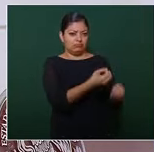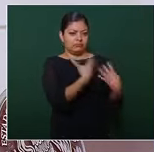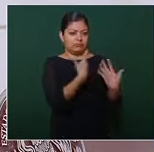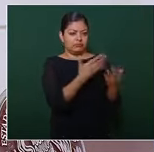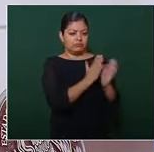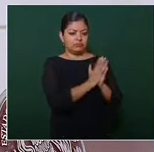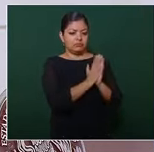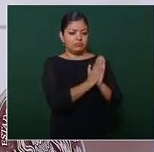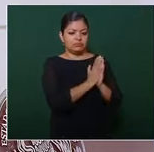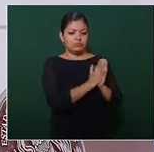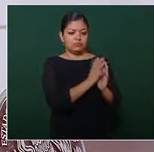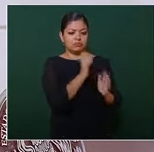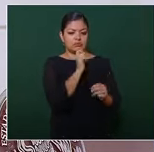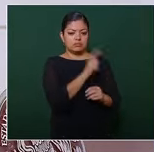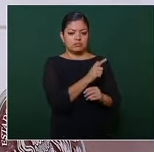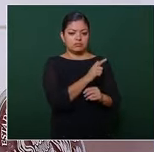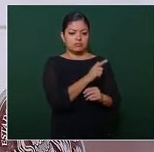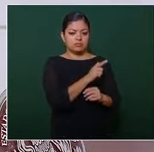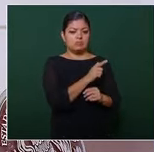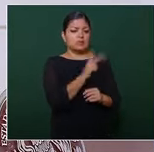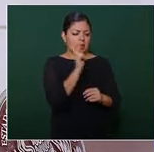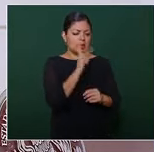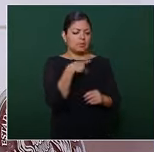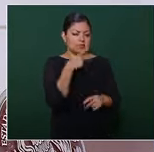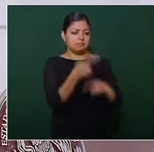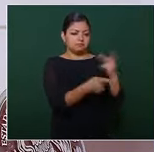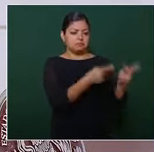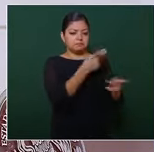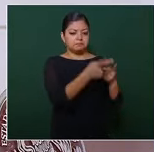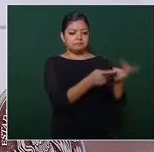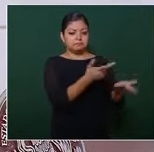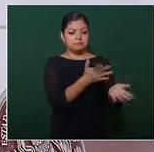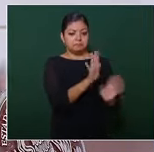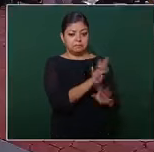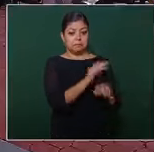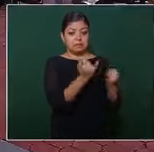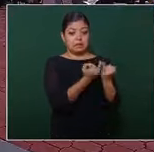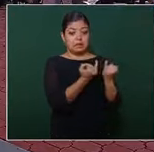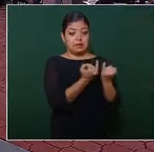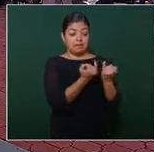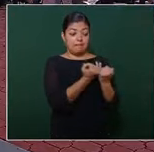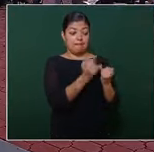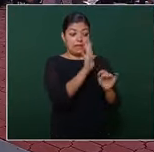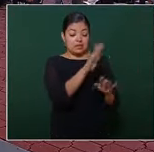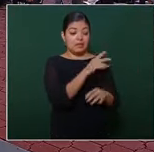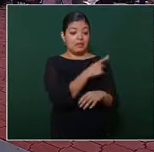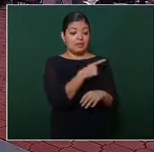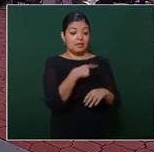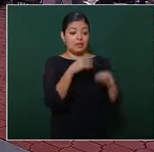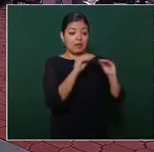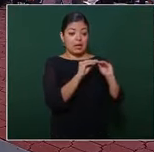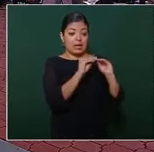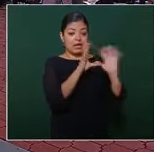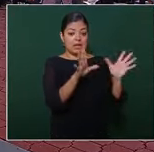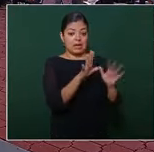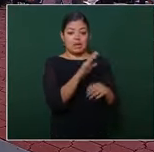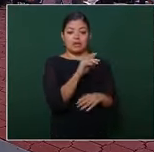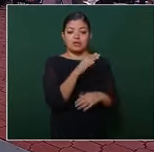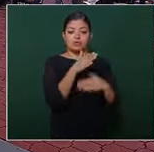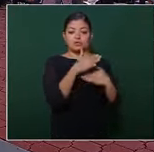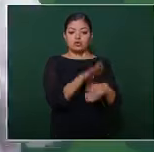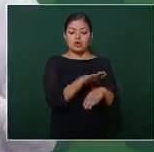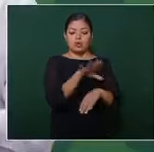que le mandó lo consultamos también hay que aclarar algo en la cuestión